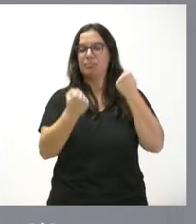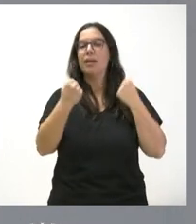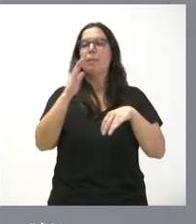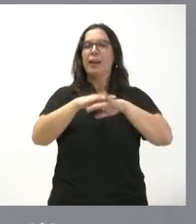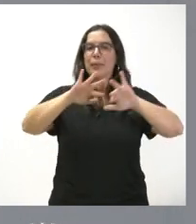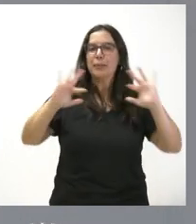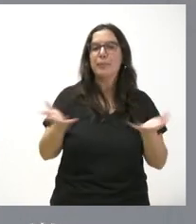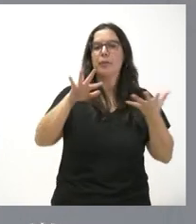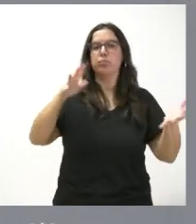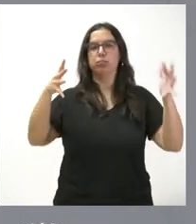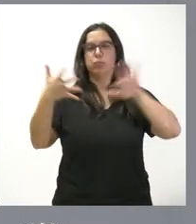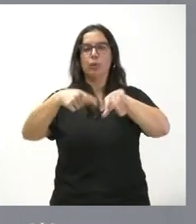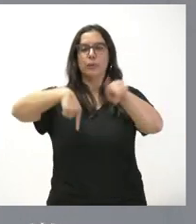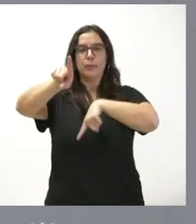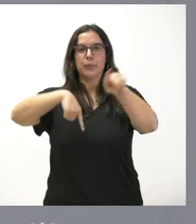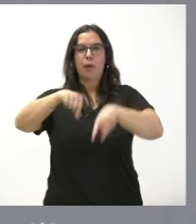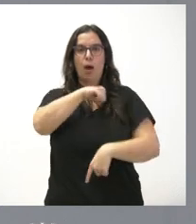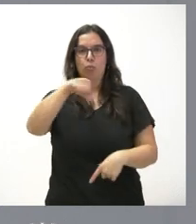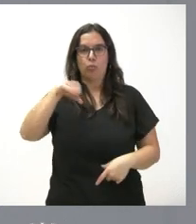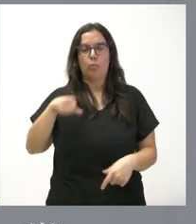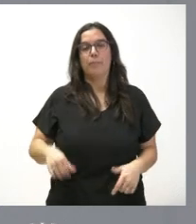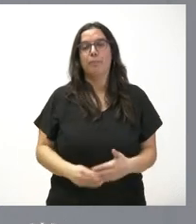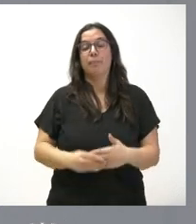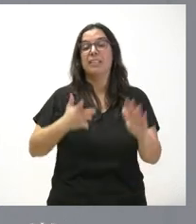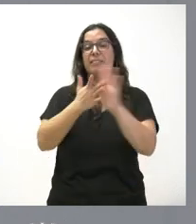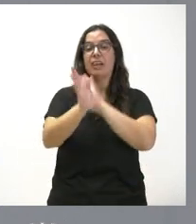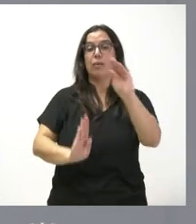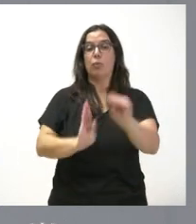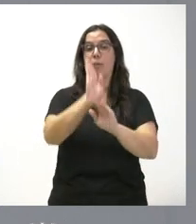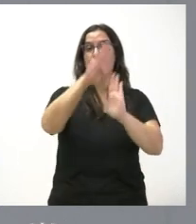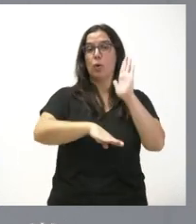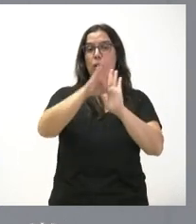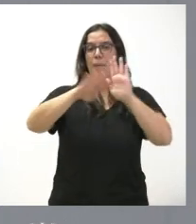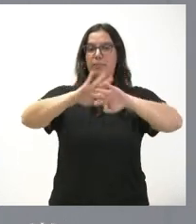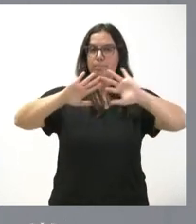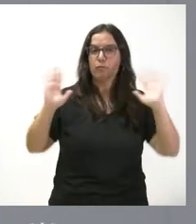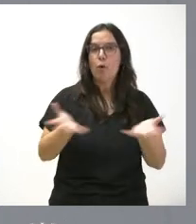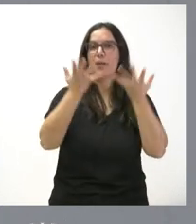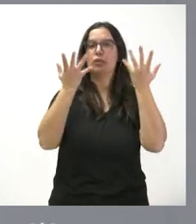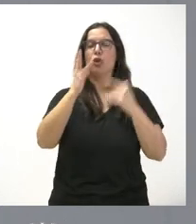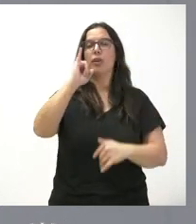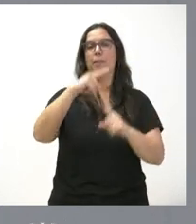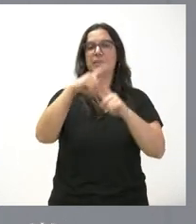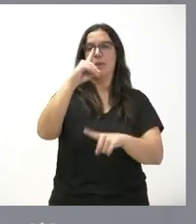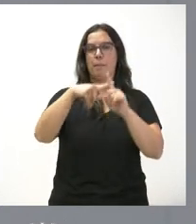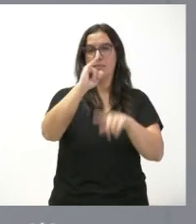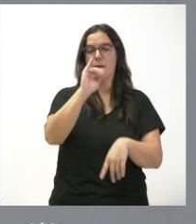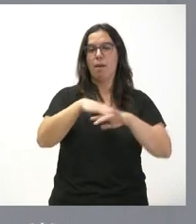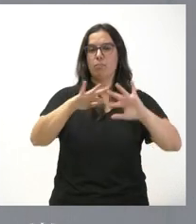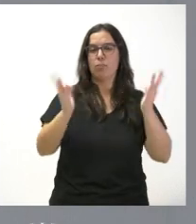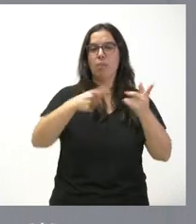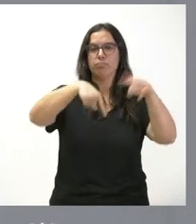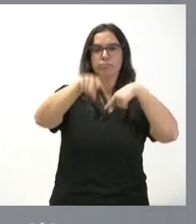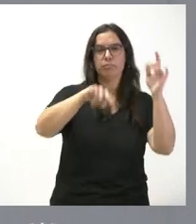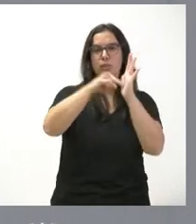transición hacia una movilidad autónoma. Se trata de financiar programas de fomento de IMAX de Masí dirigidas a impulsar la movilidad y la